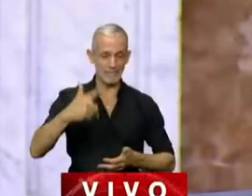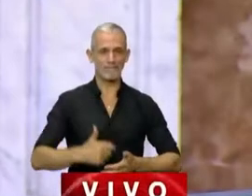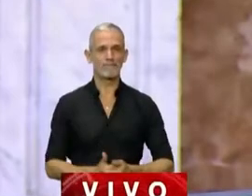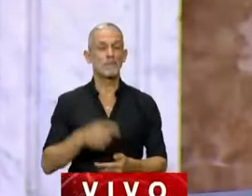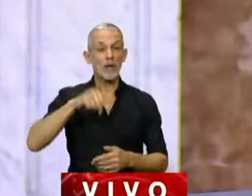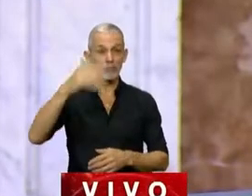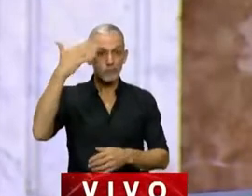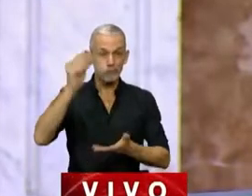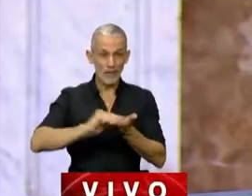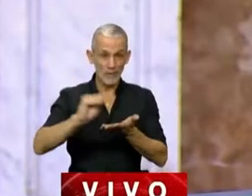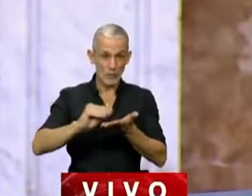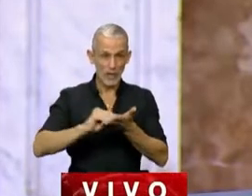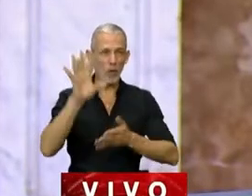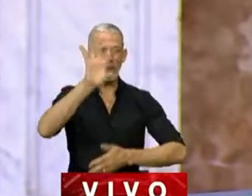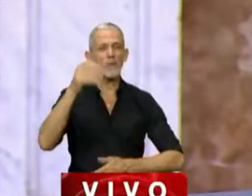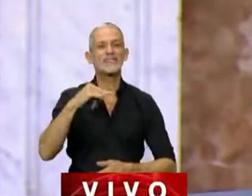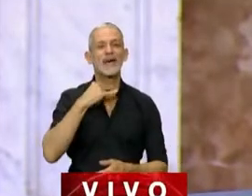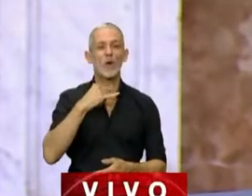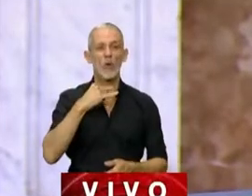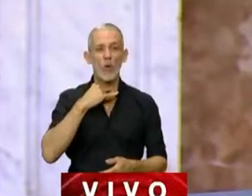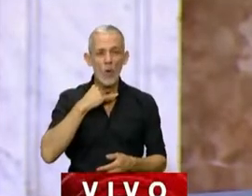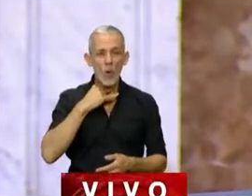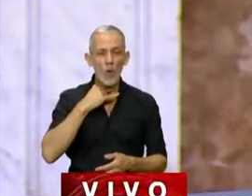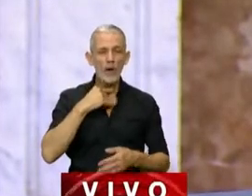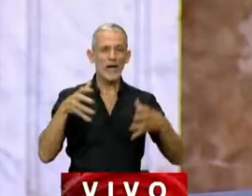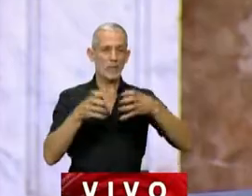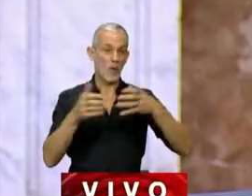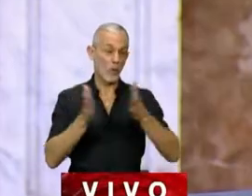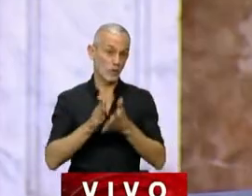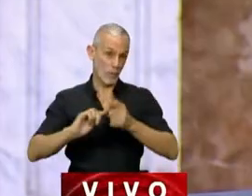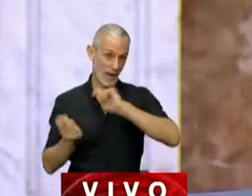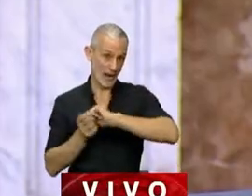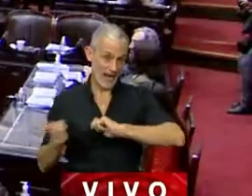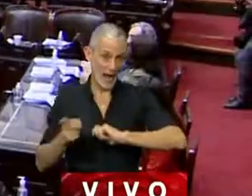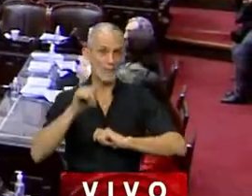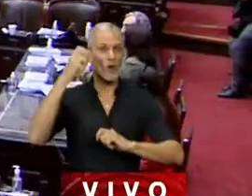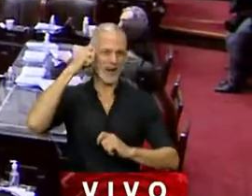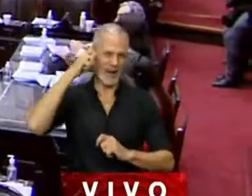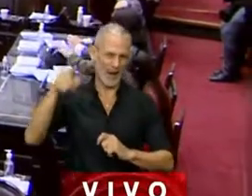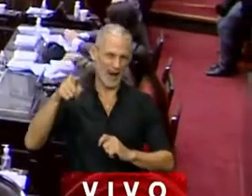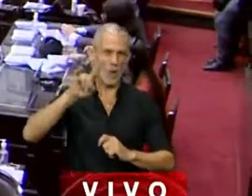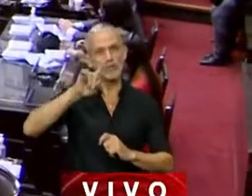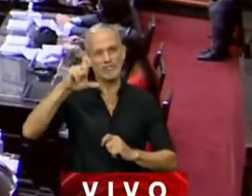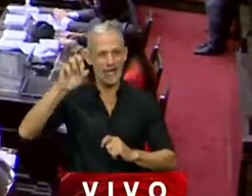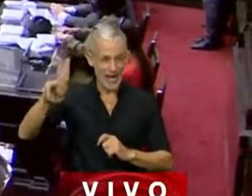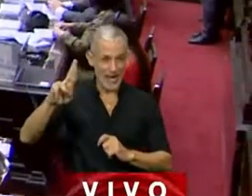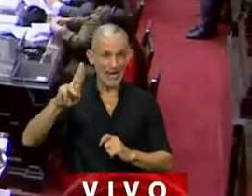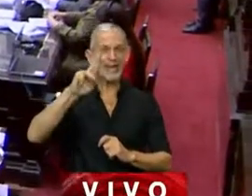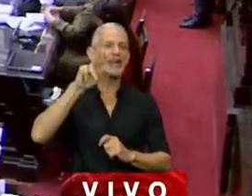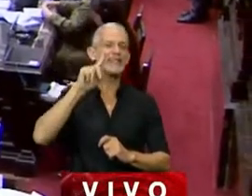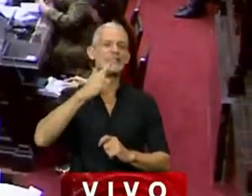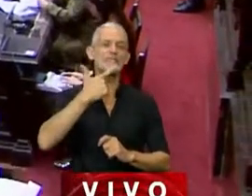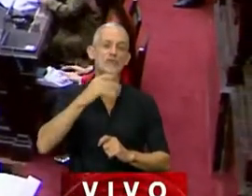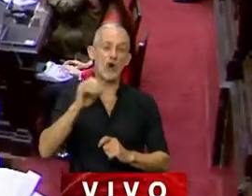Tiene la palabra el diputado por la provincia de Jujuy, del interbloque junto por el cambio UCR, Jorge Risotti.